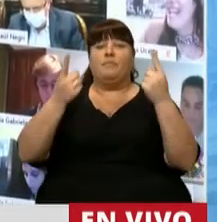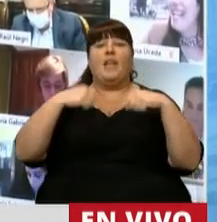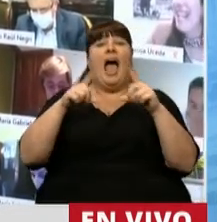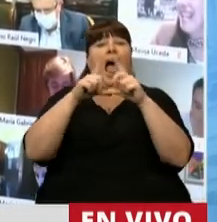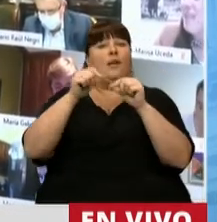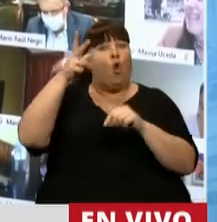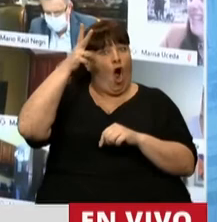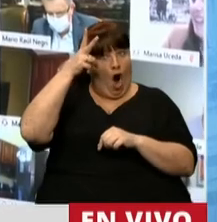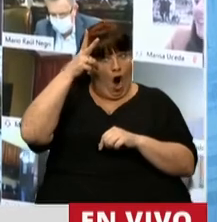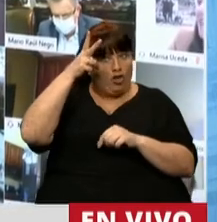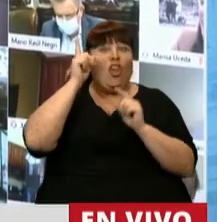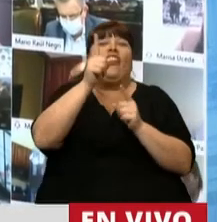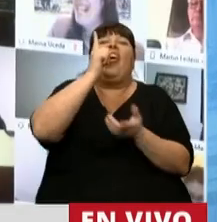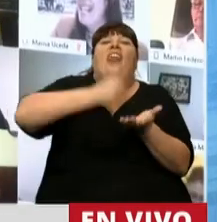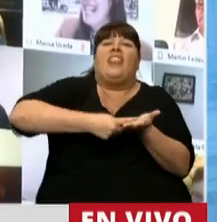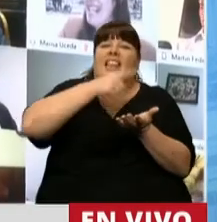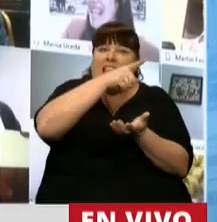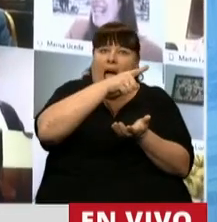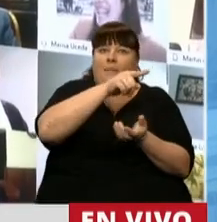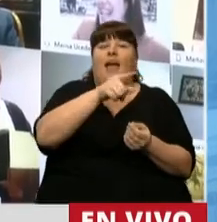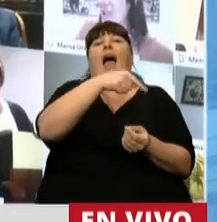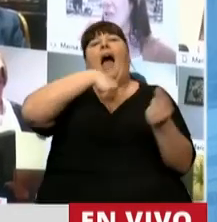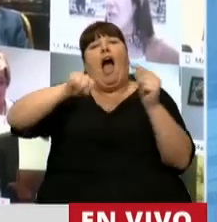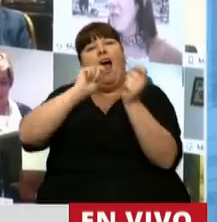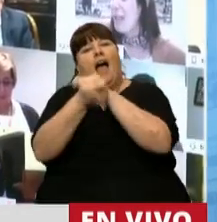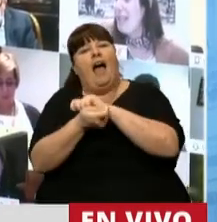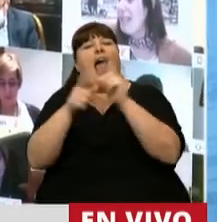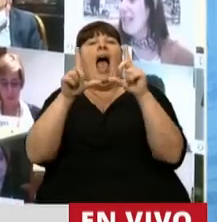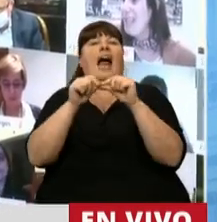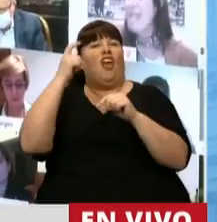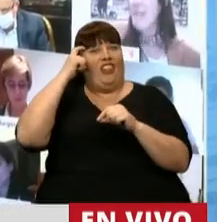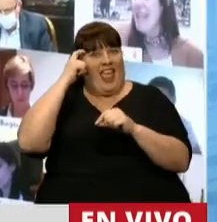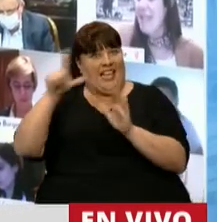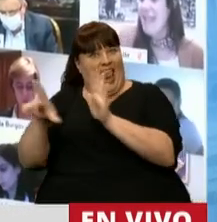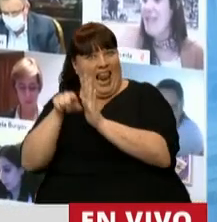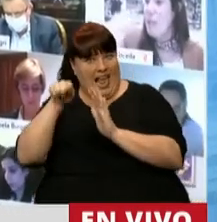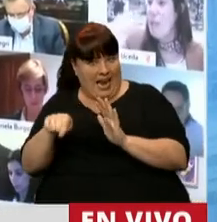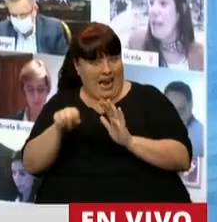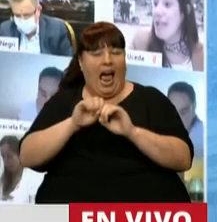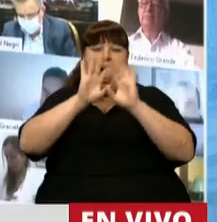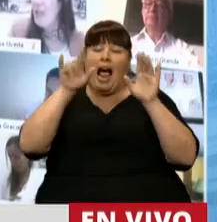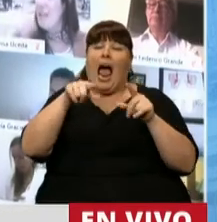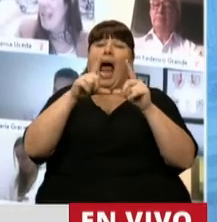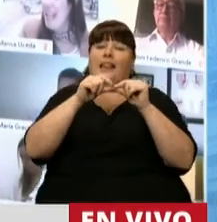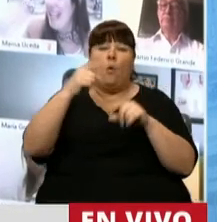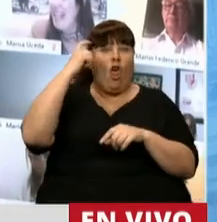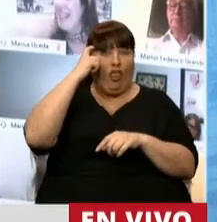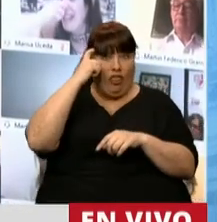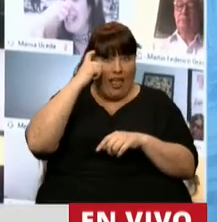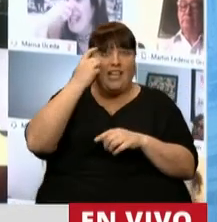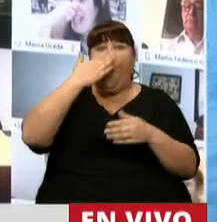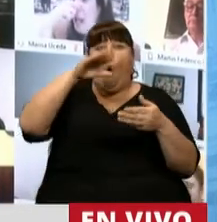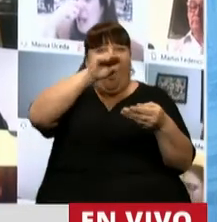artículo 8 del dictamen pasa a llamarse artículo 10. Aclaro que en este artículo 10,